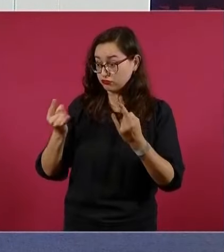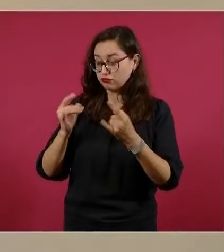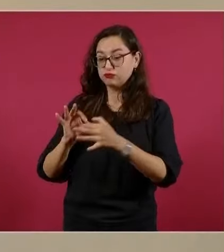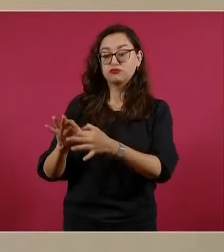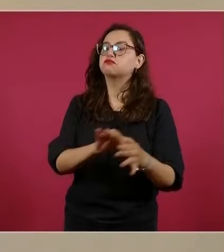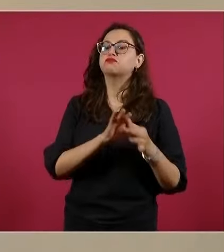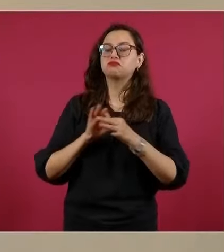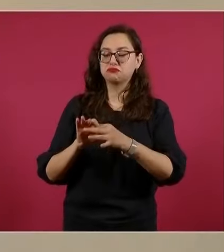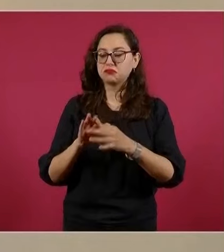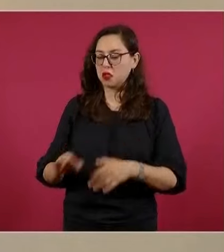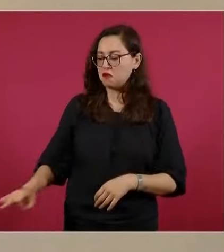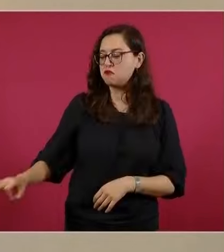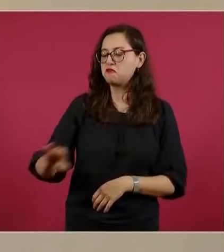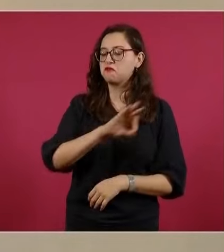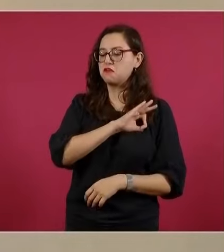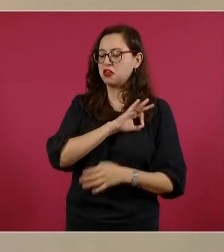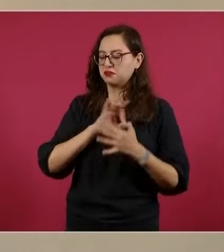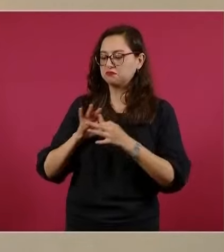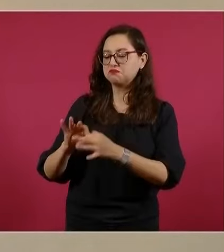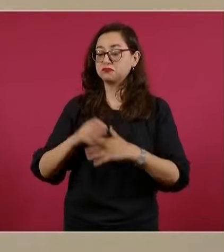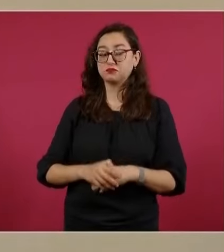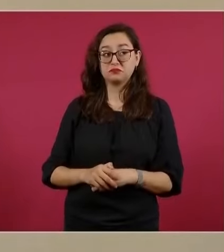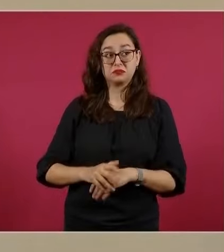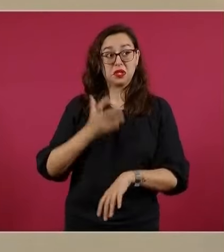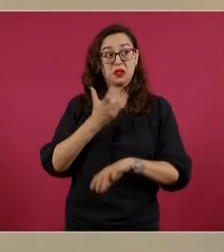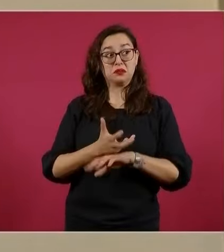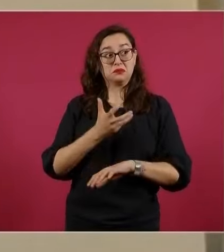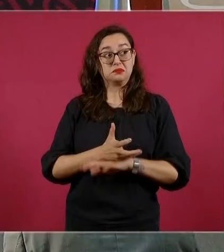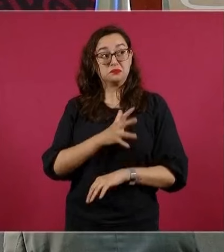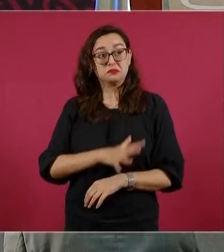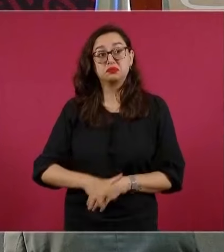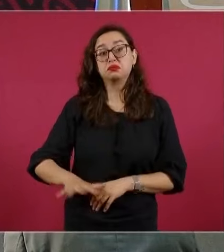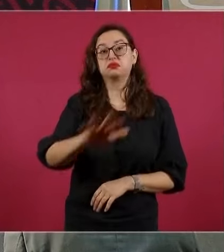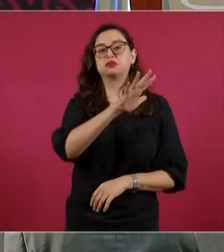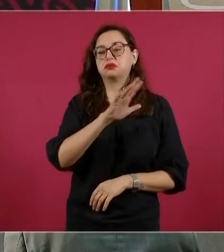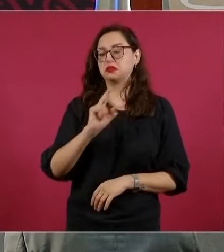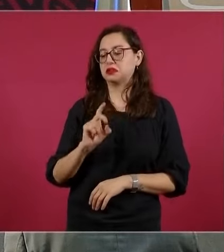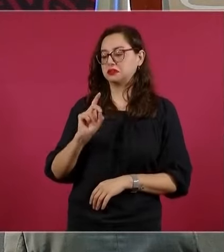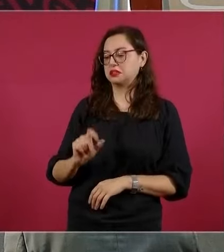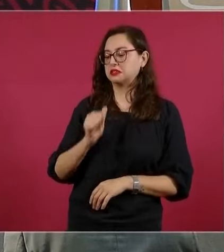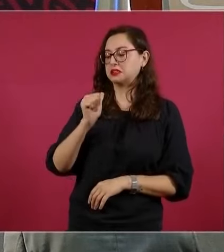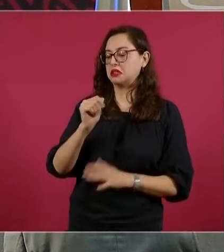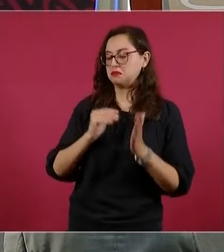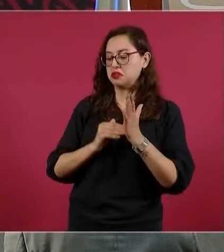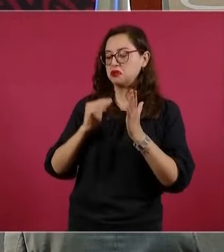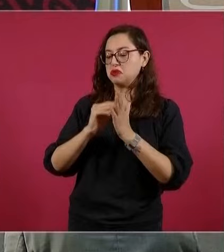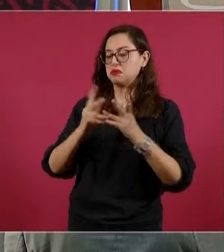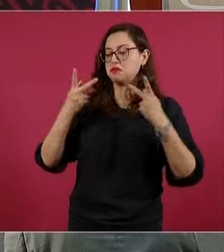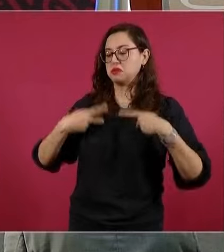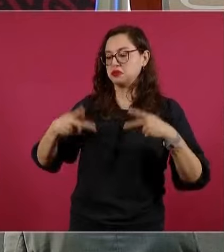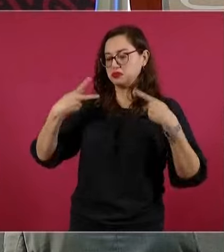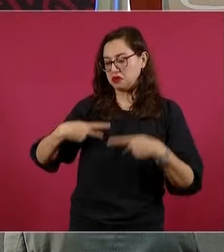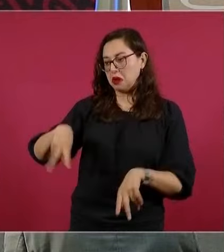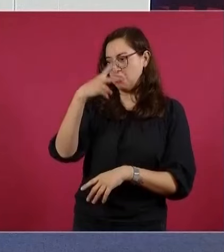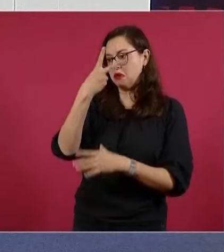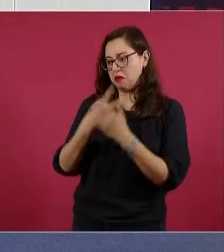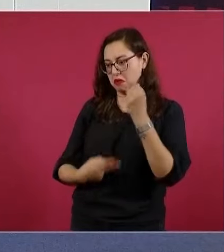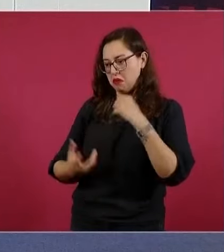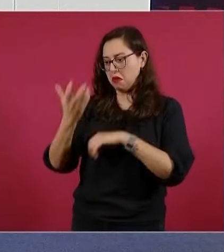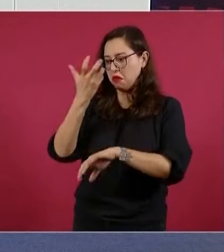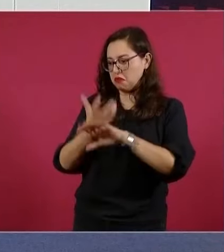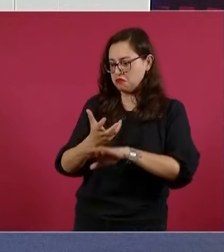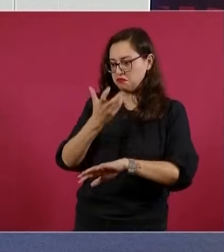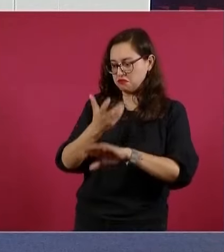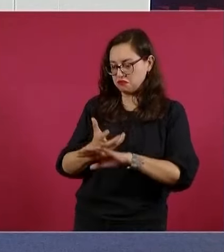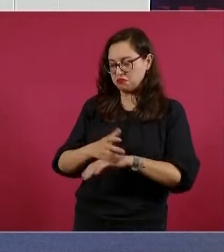familia, la fe. Estados Unidos alberga a 36 millones de ciudadanos méxico-estadounidenses que